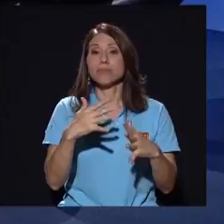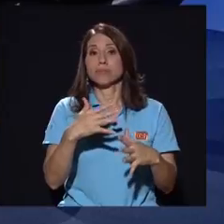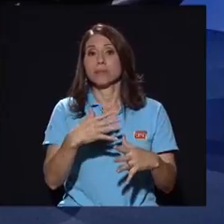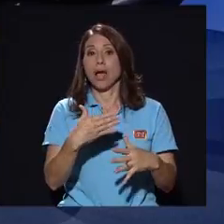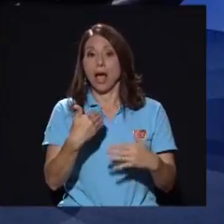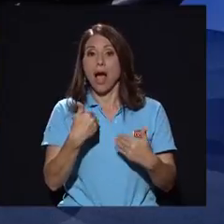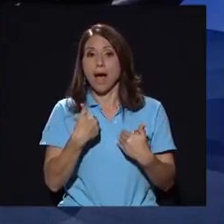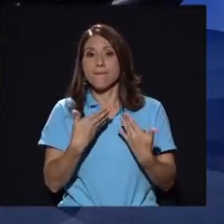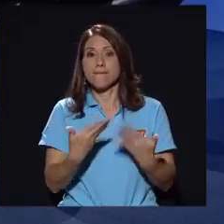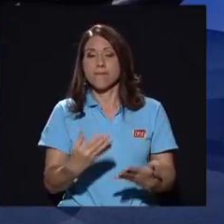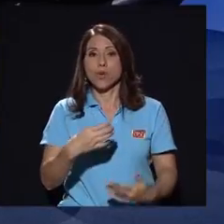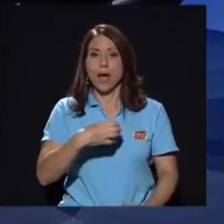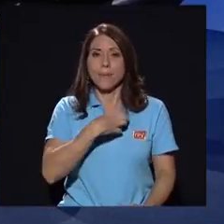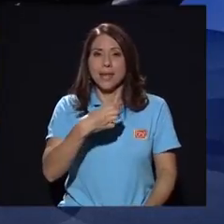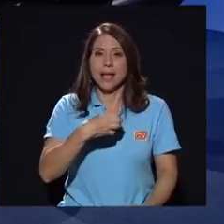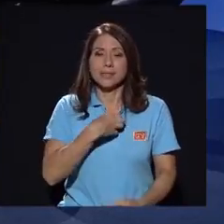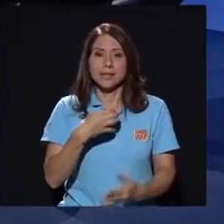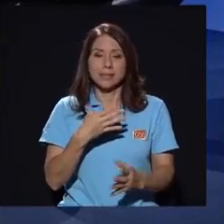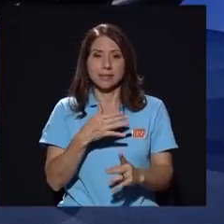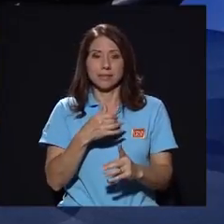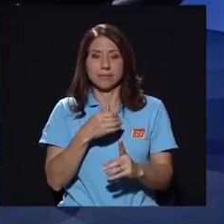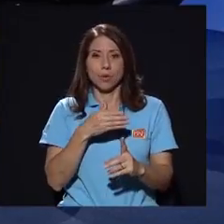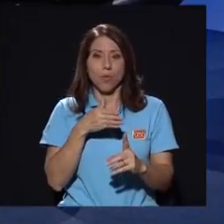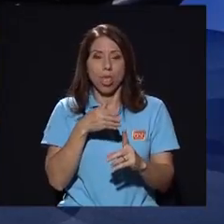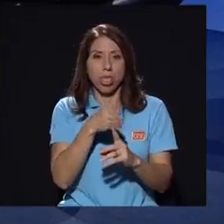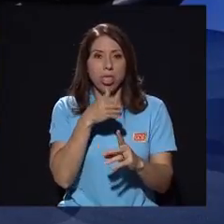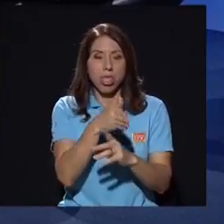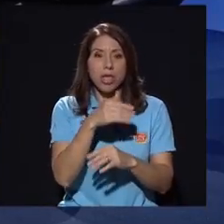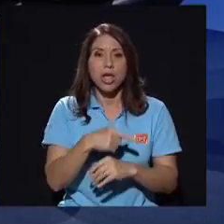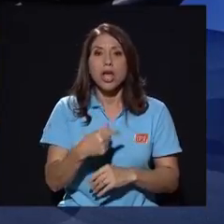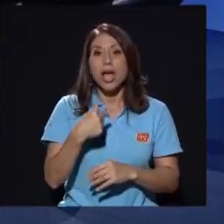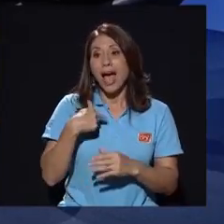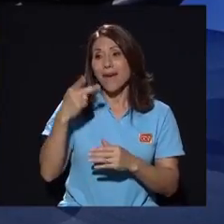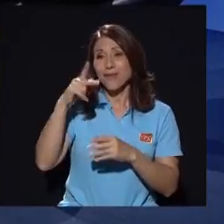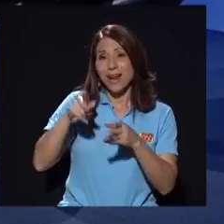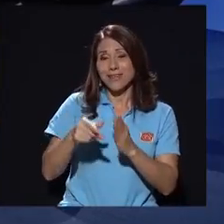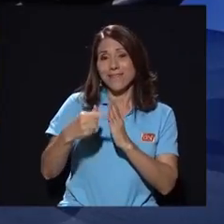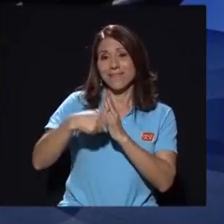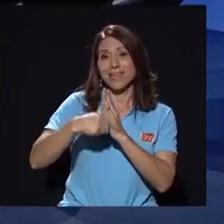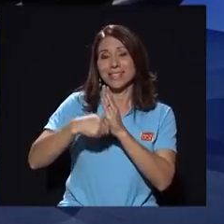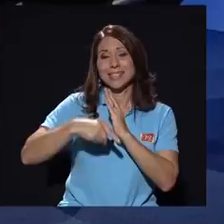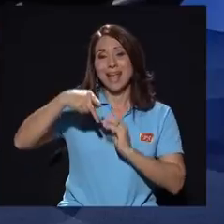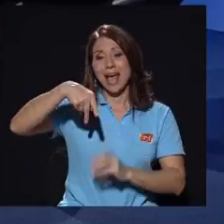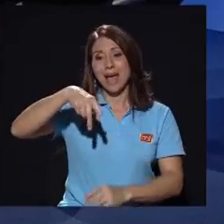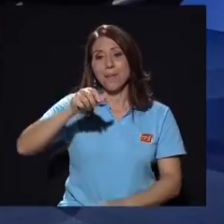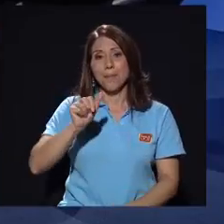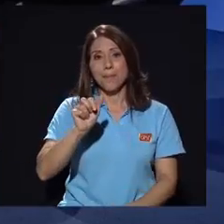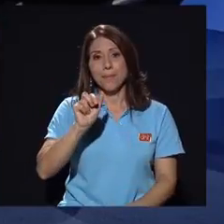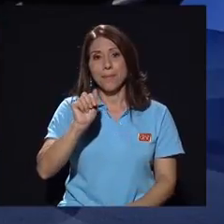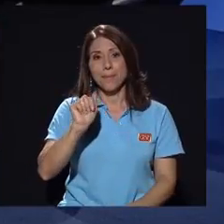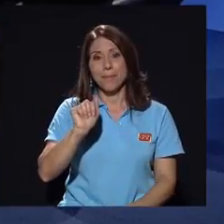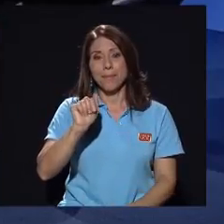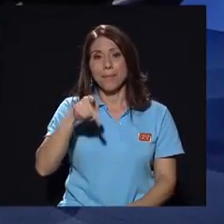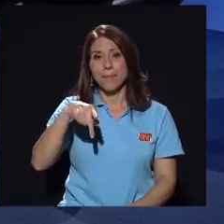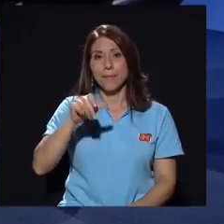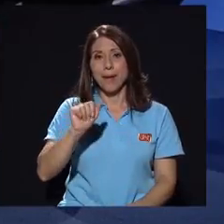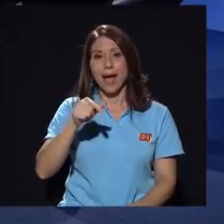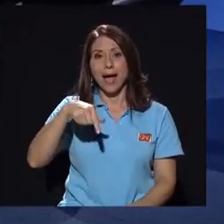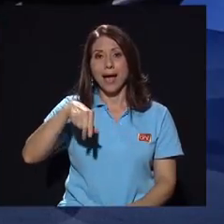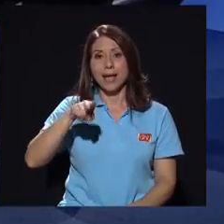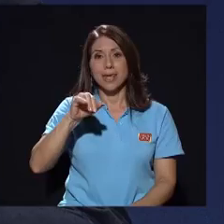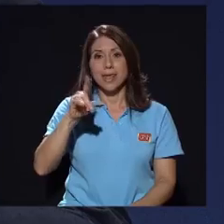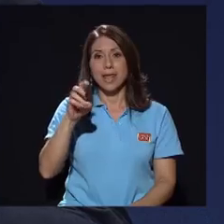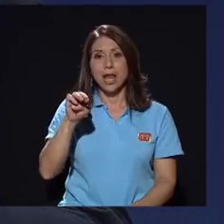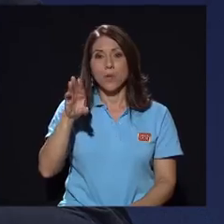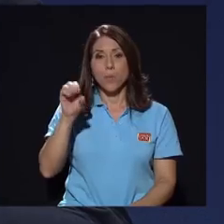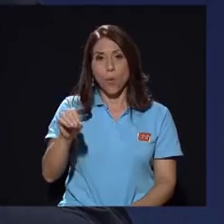todo yo destacaría el papel que tuvo la revista Paquidermen en un momento y que hace que se cierre de un pronto a